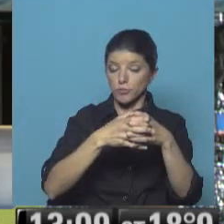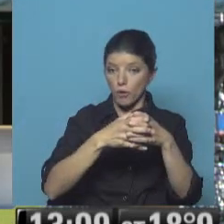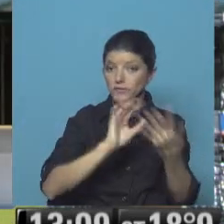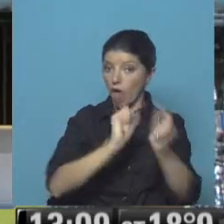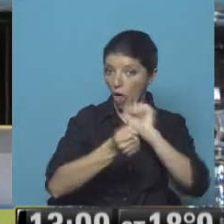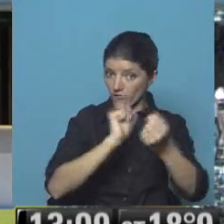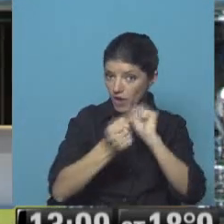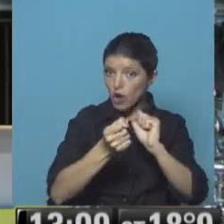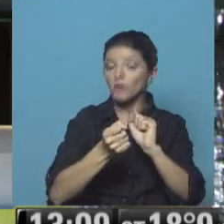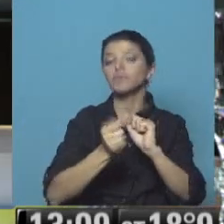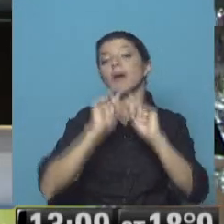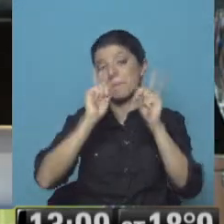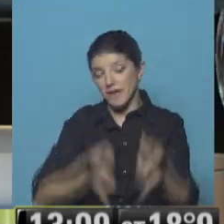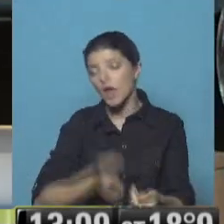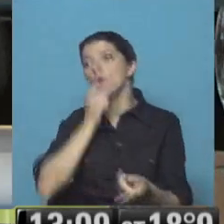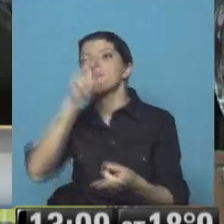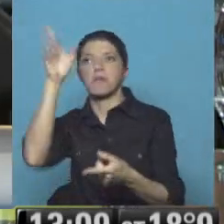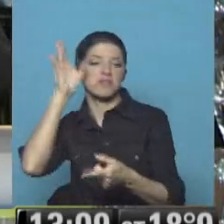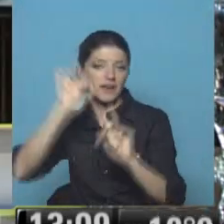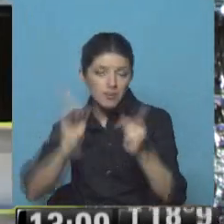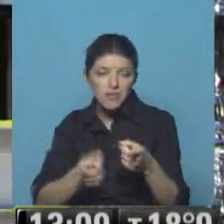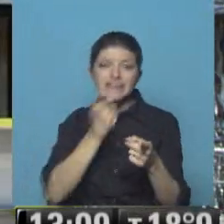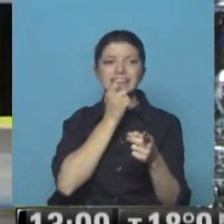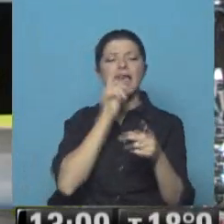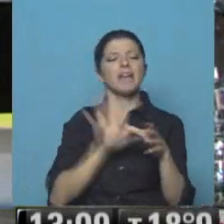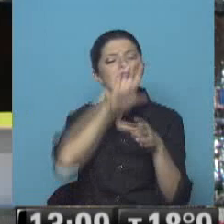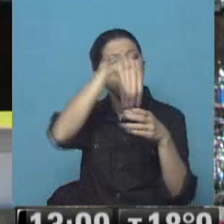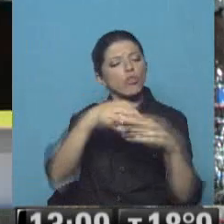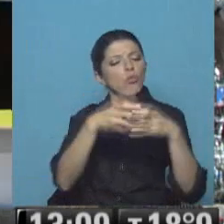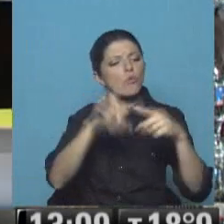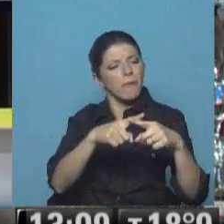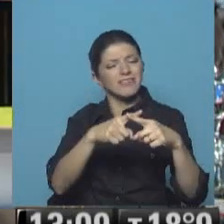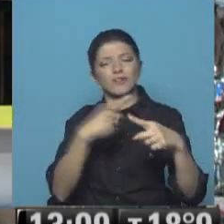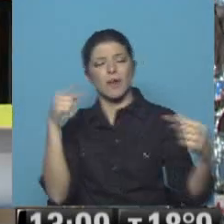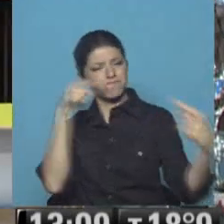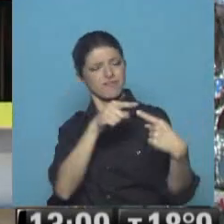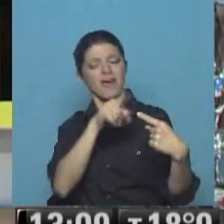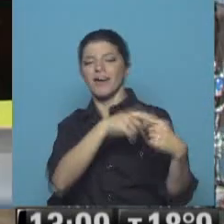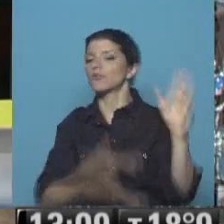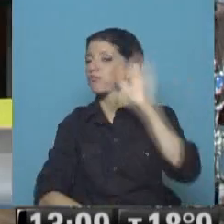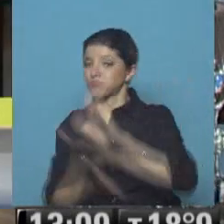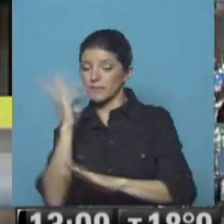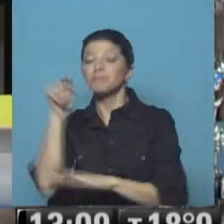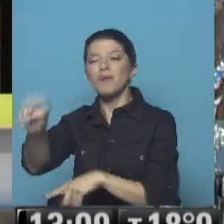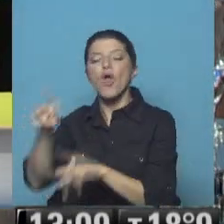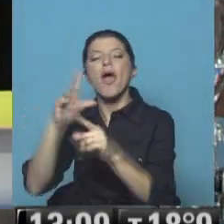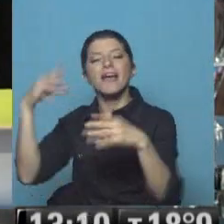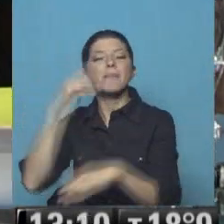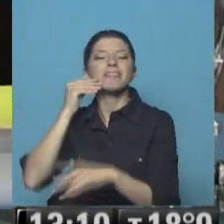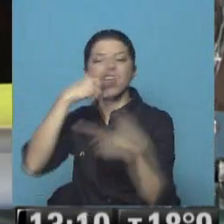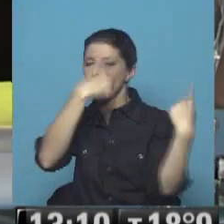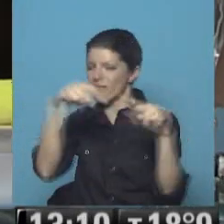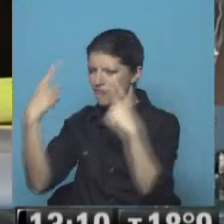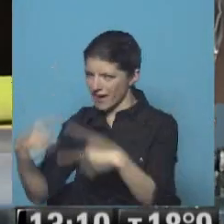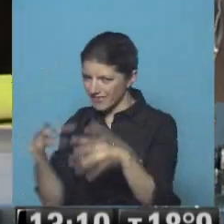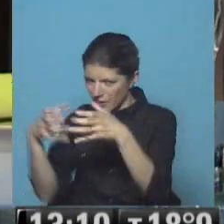redundancia pasó en Italia también el partido británico tiene una característica y tal vez uno de los